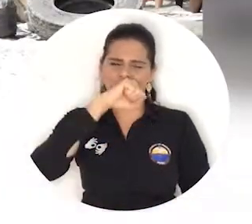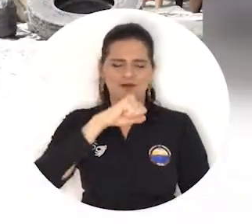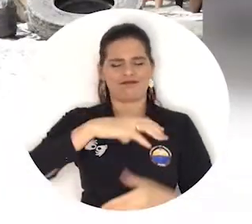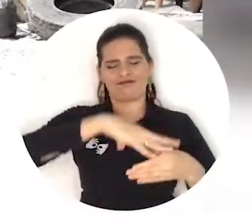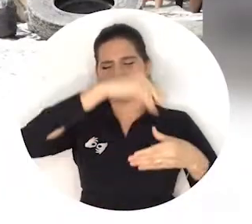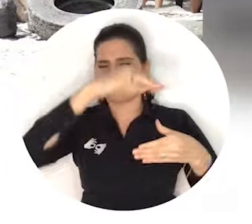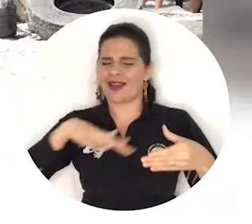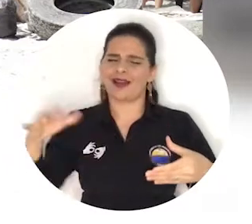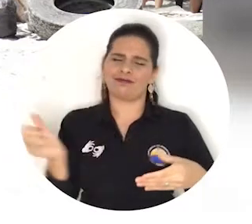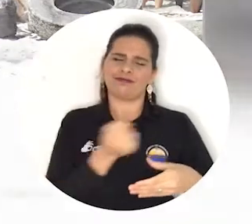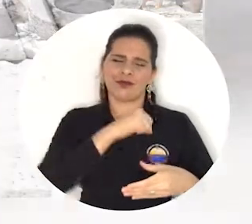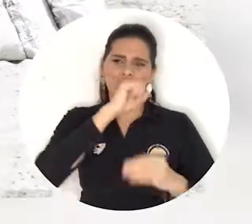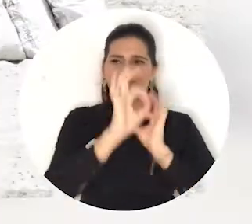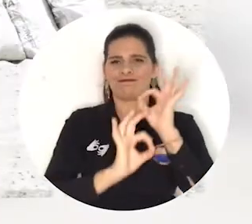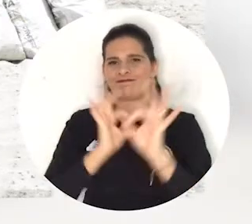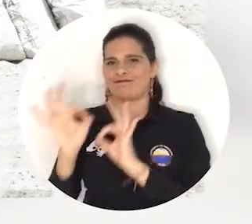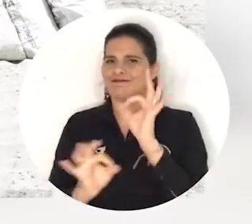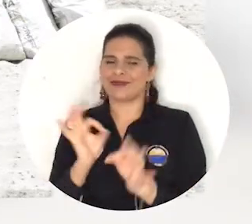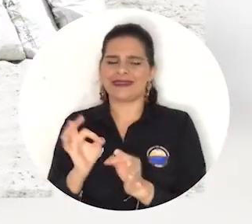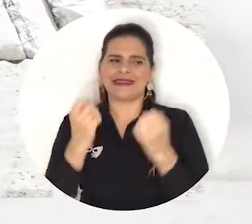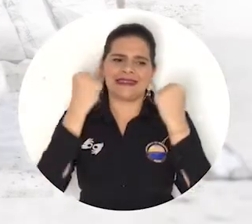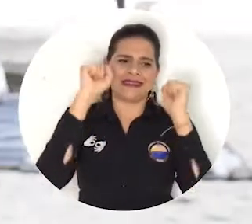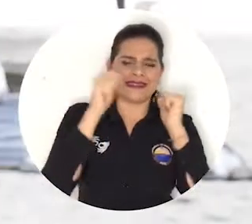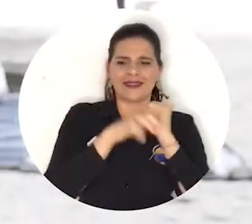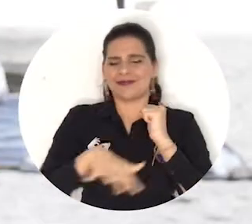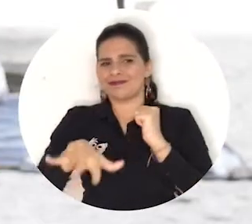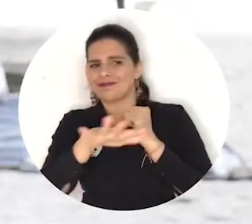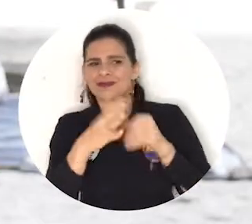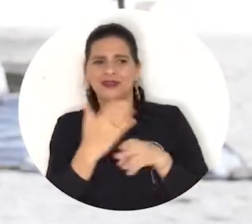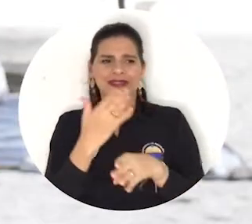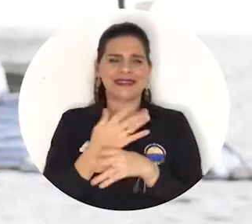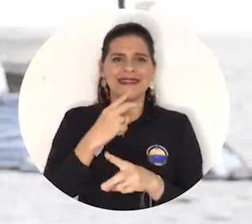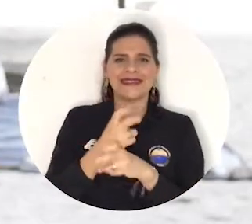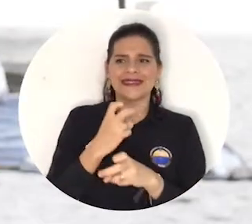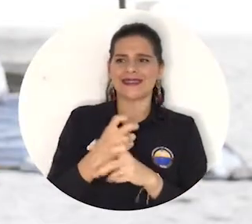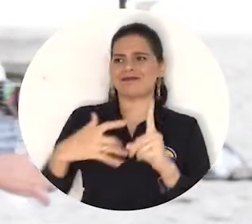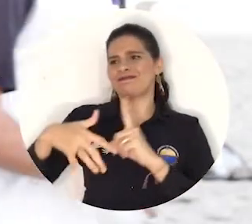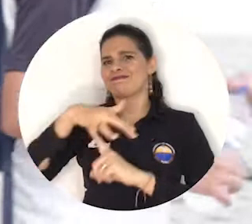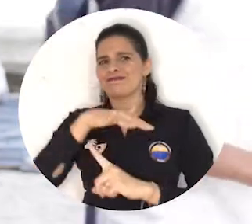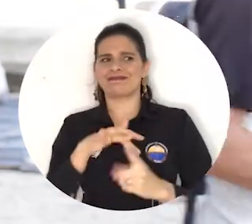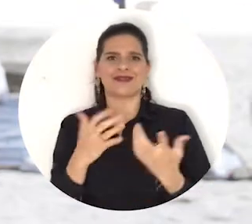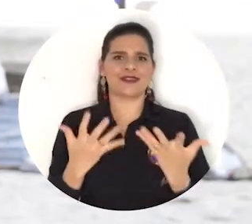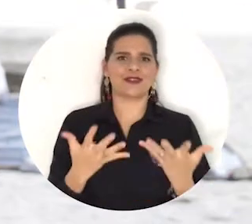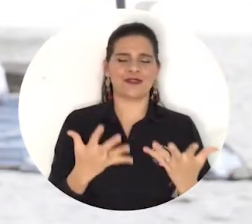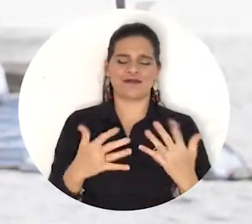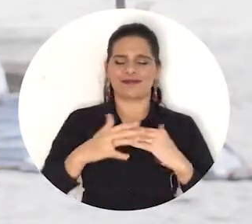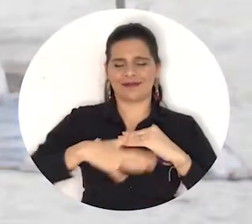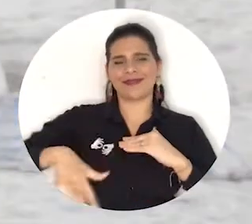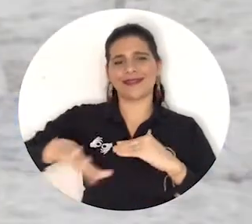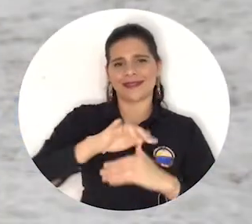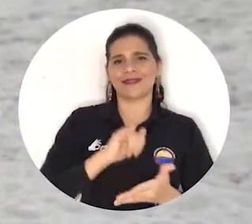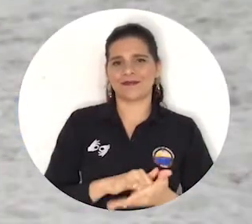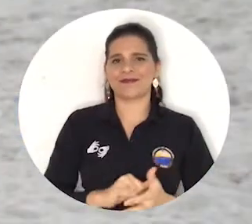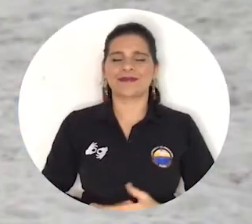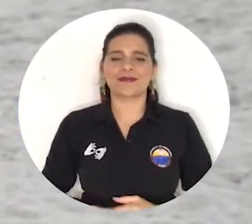y nuestro sentido de pertenencia pues nos hace preocuparnos por las problemáticas que atañen a la ciudad, que atañen al departamento